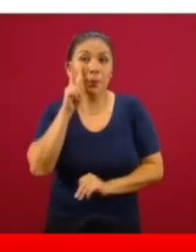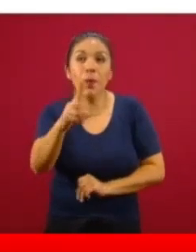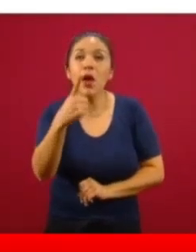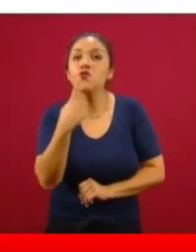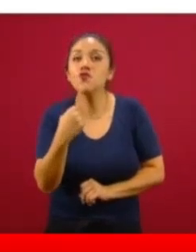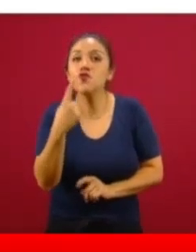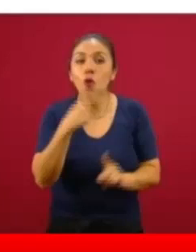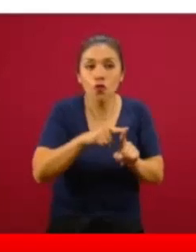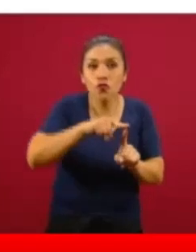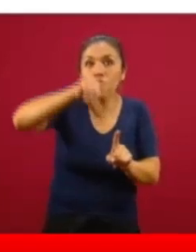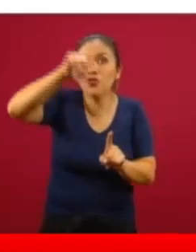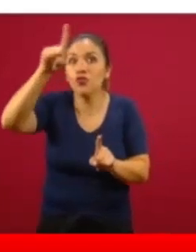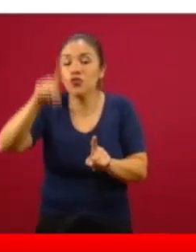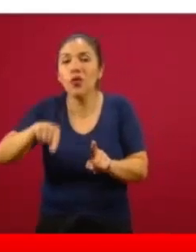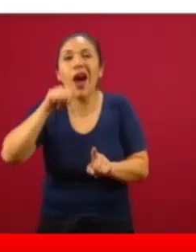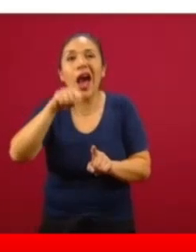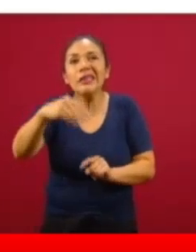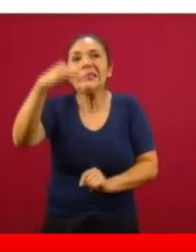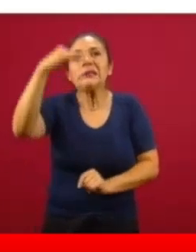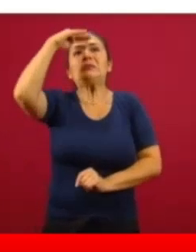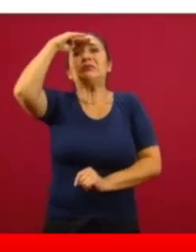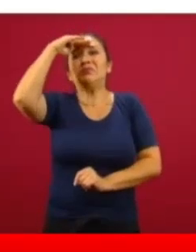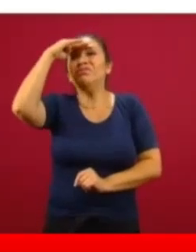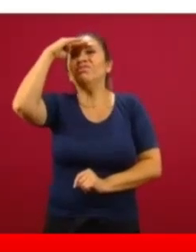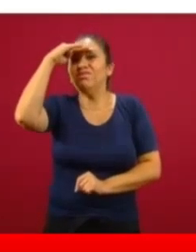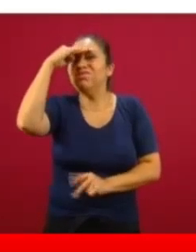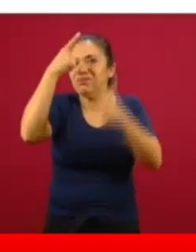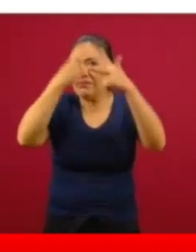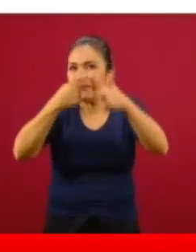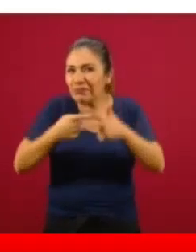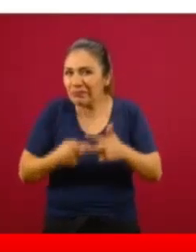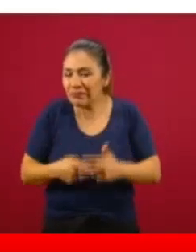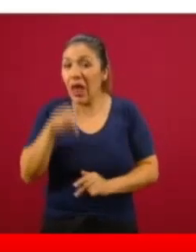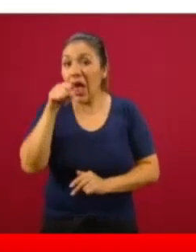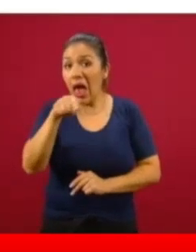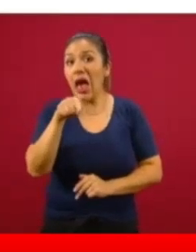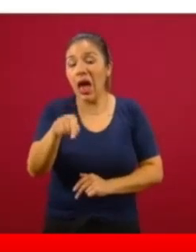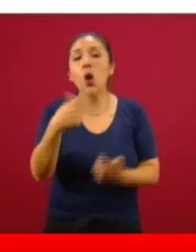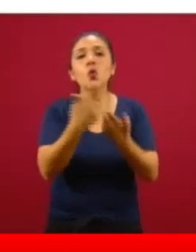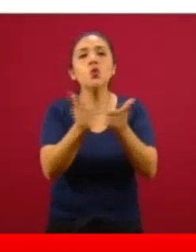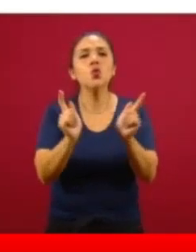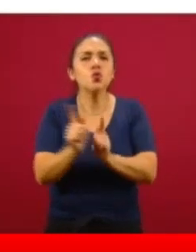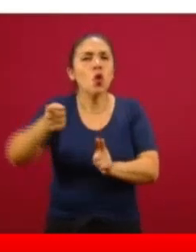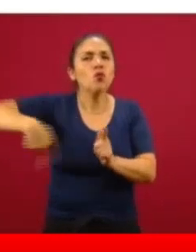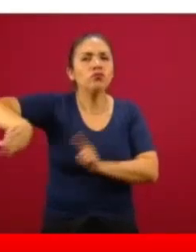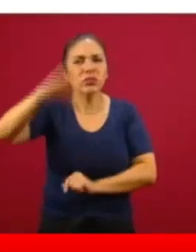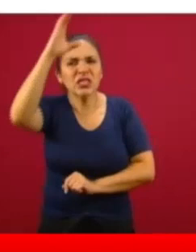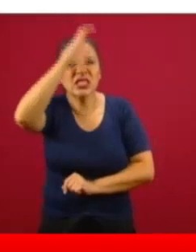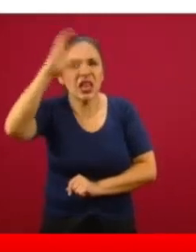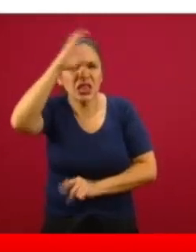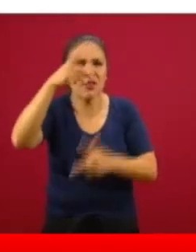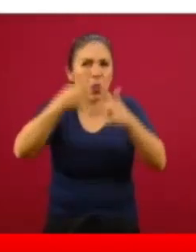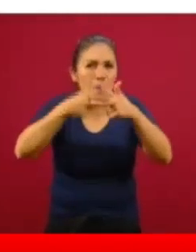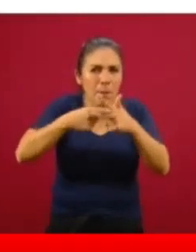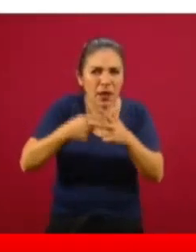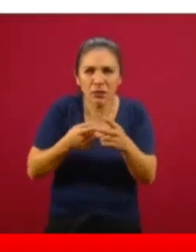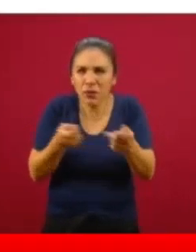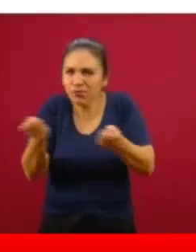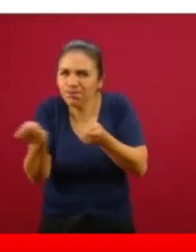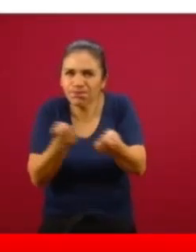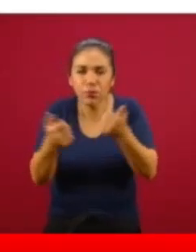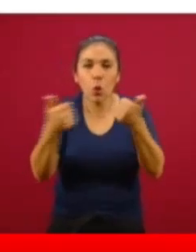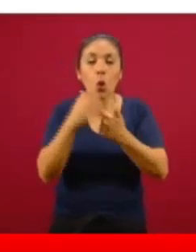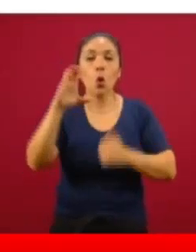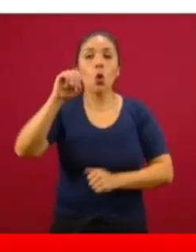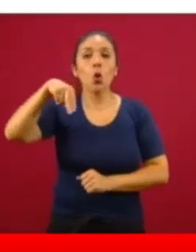está la predicción. Esta predicción es la que hicieron los grupos científicos de matemáticos coordinados por el